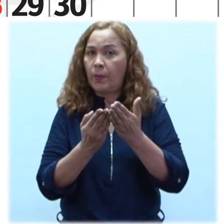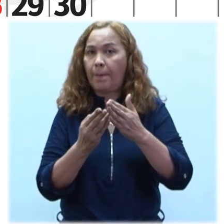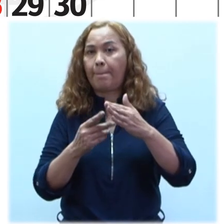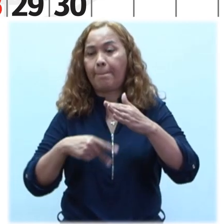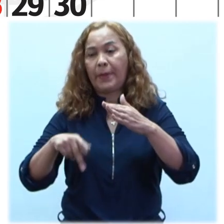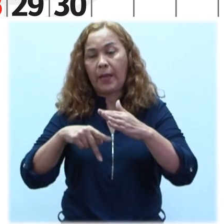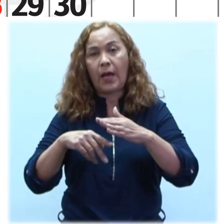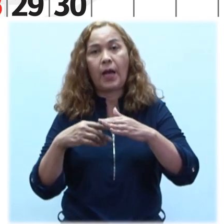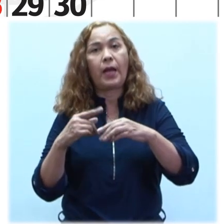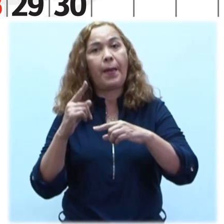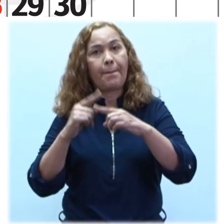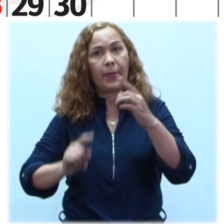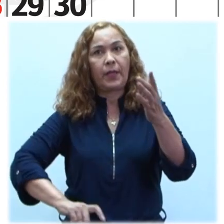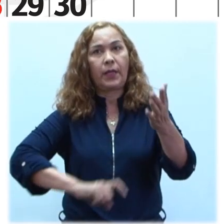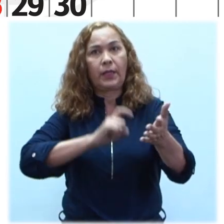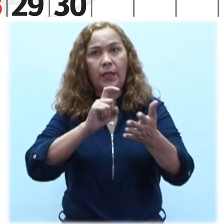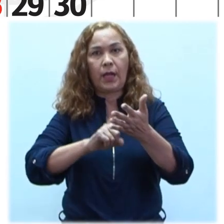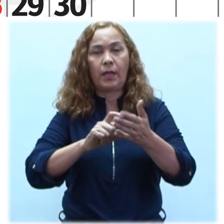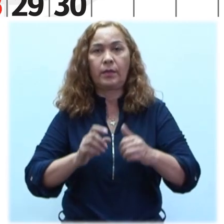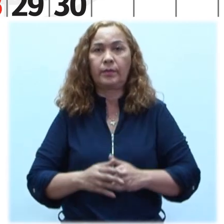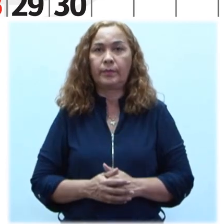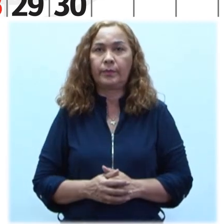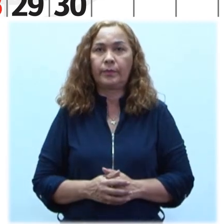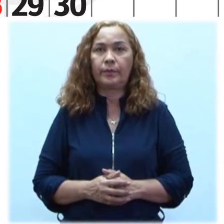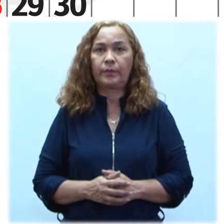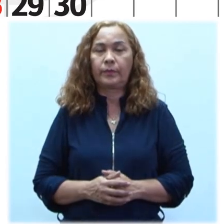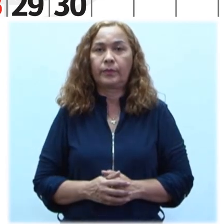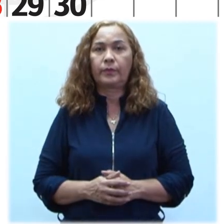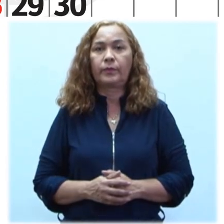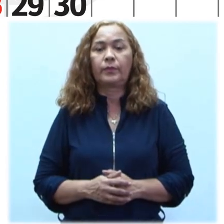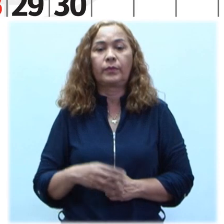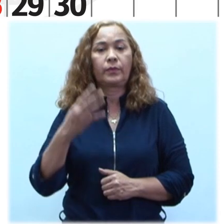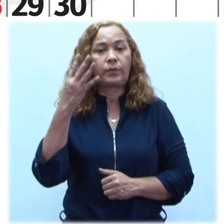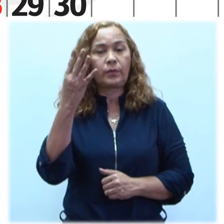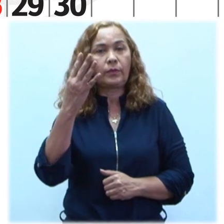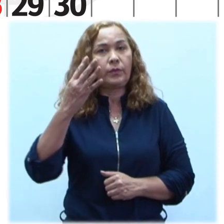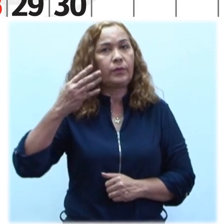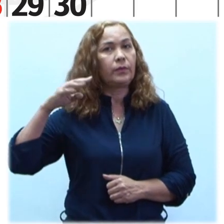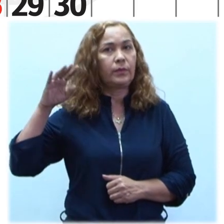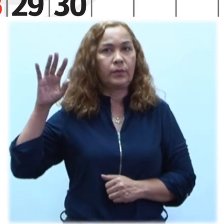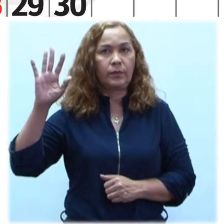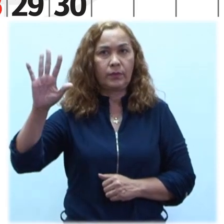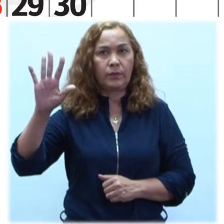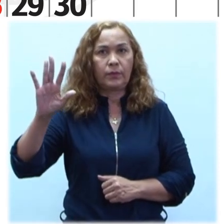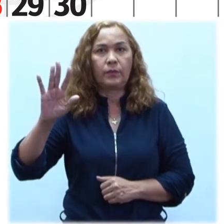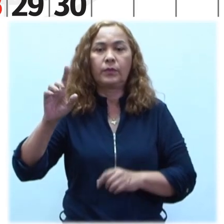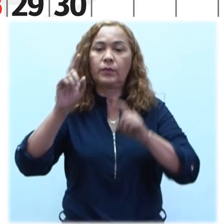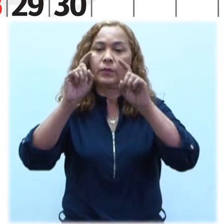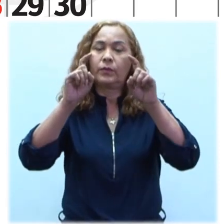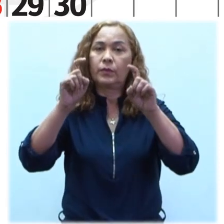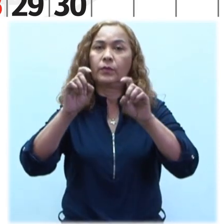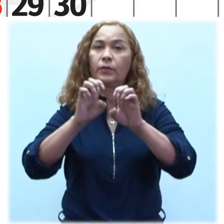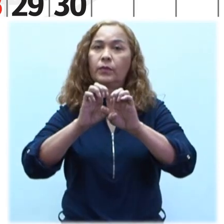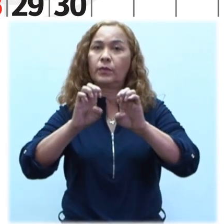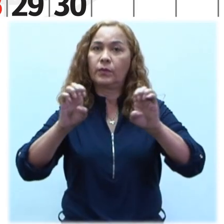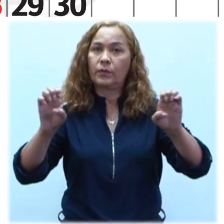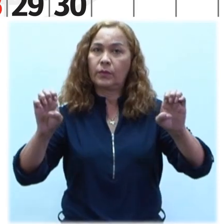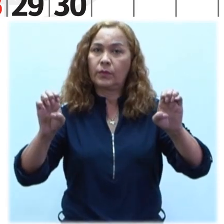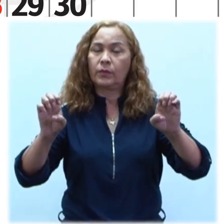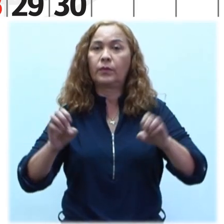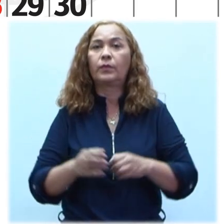Educación Primaria y Media General Día 4 y 5 Formación